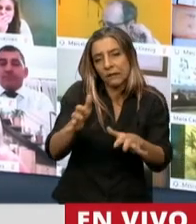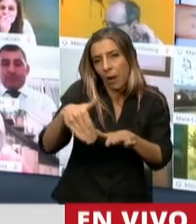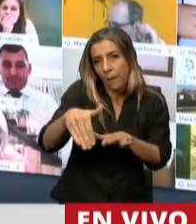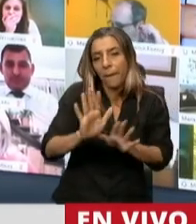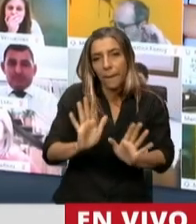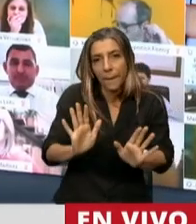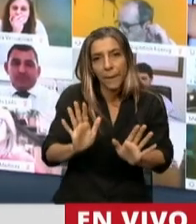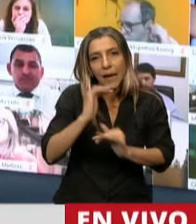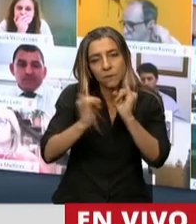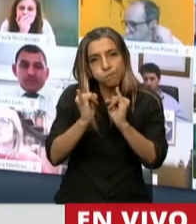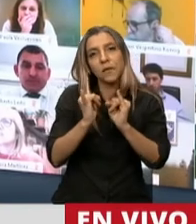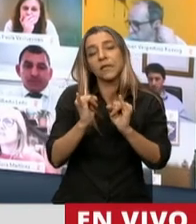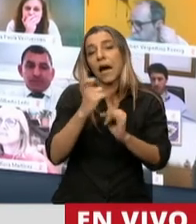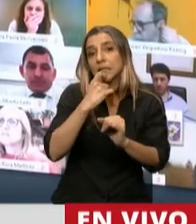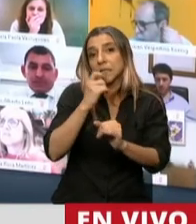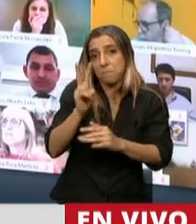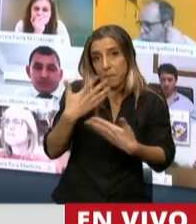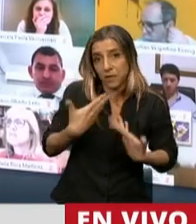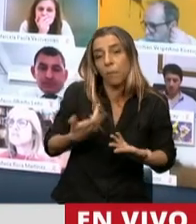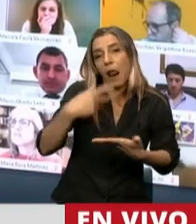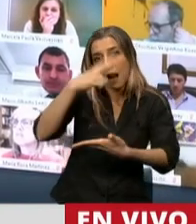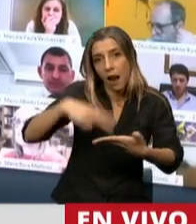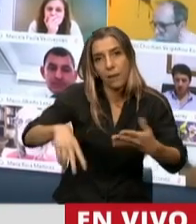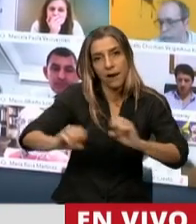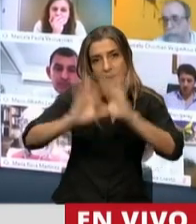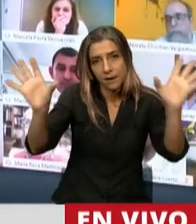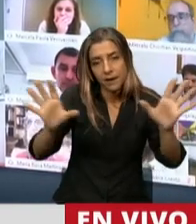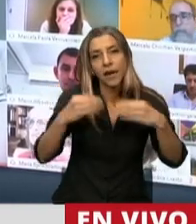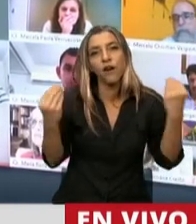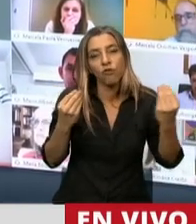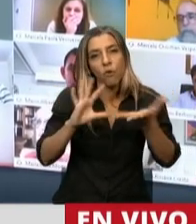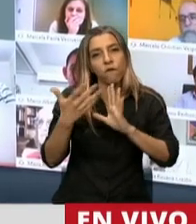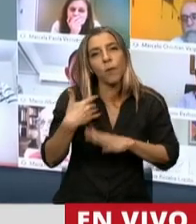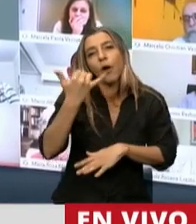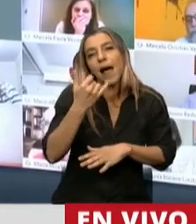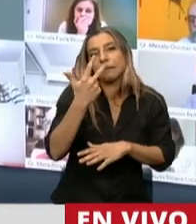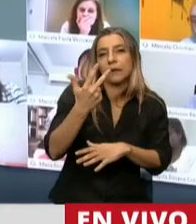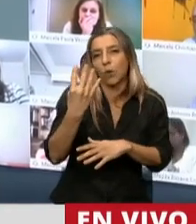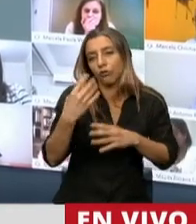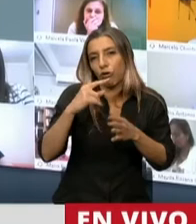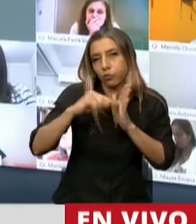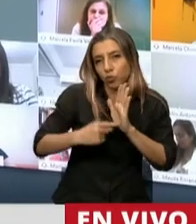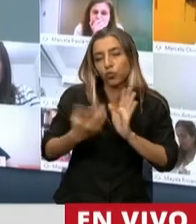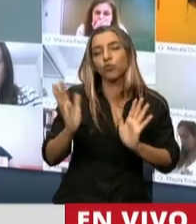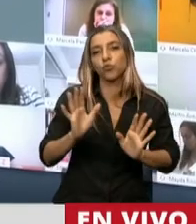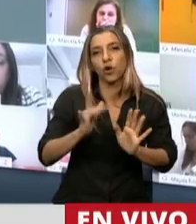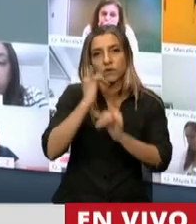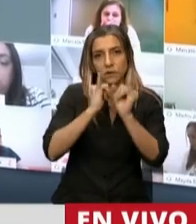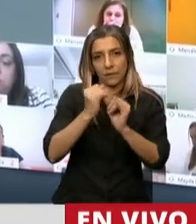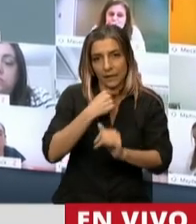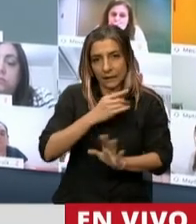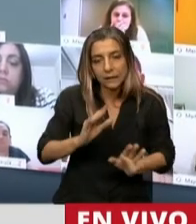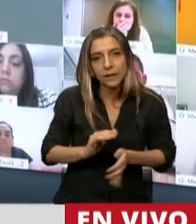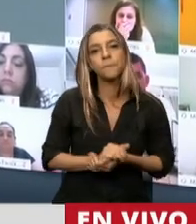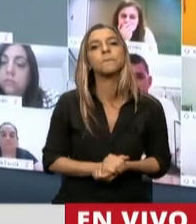también quiero, si el Presidente me permite leer para que queden claras sobre todo tres, cuatro cositas hoy